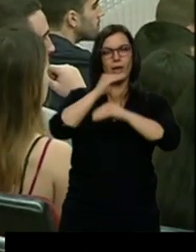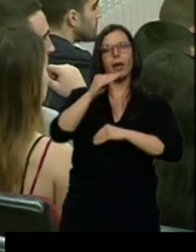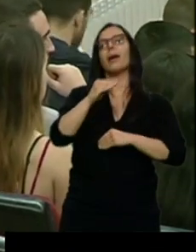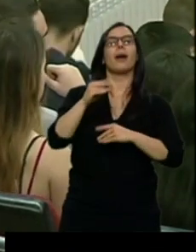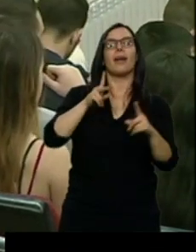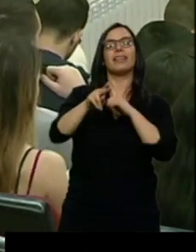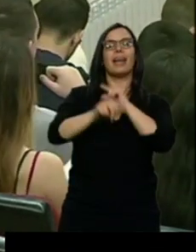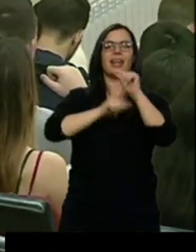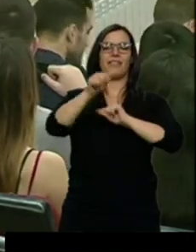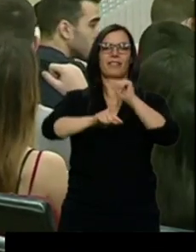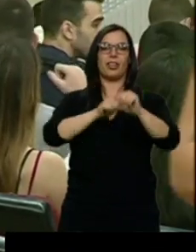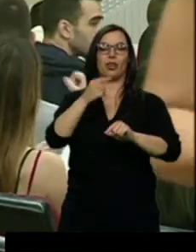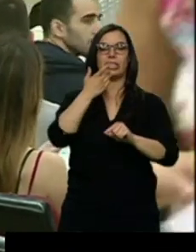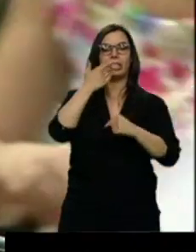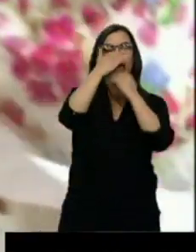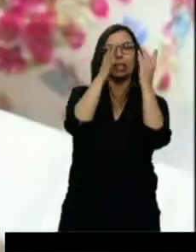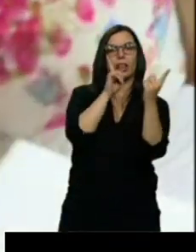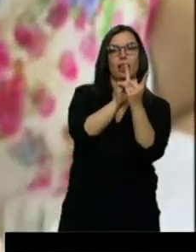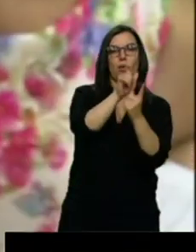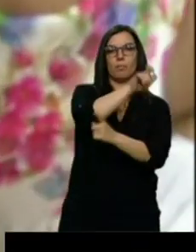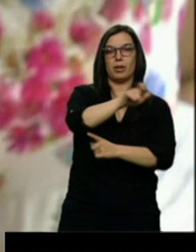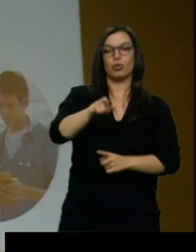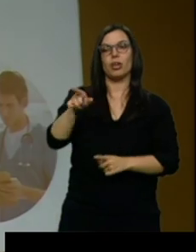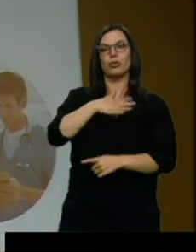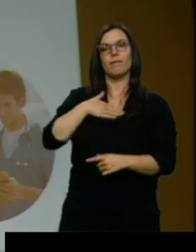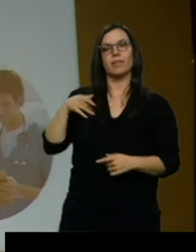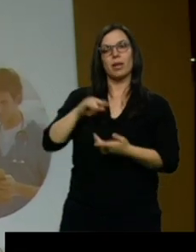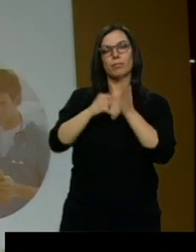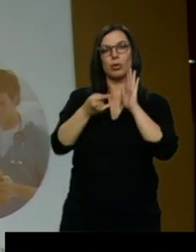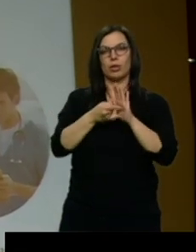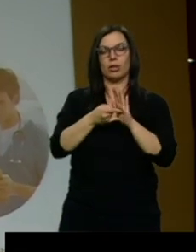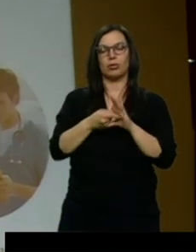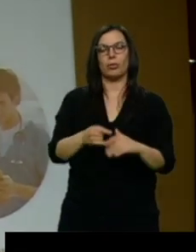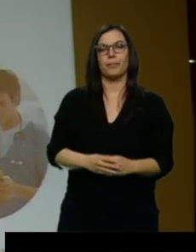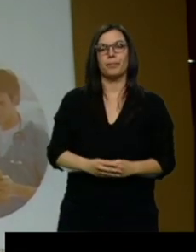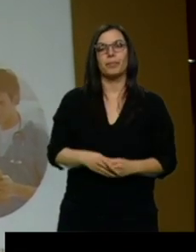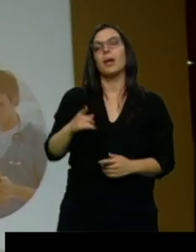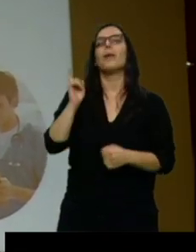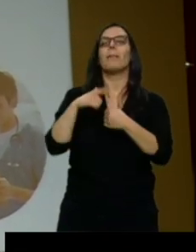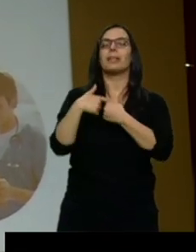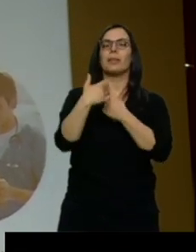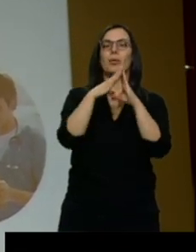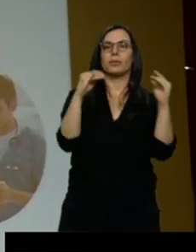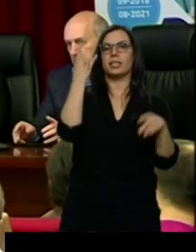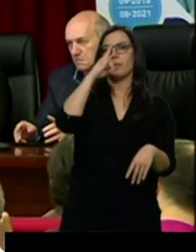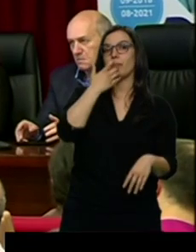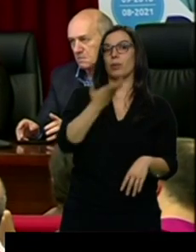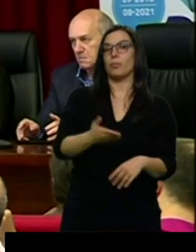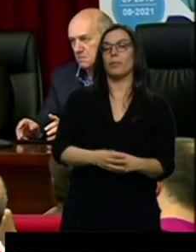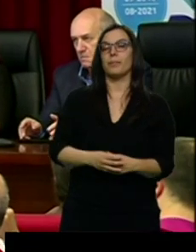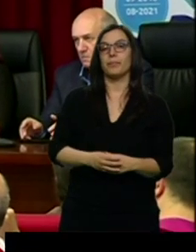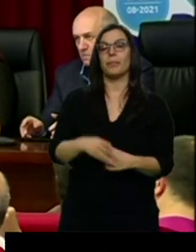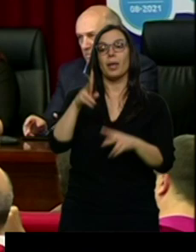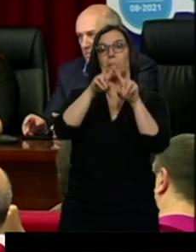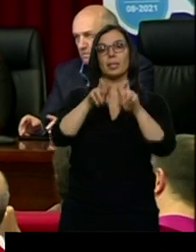atención al paciente. Eso es precisamente lo que pretende el proyecto InovSafeCare, en el que participa la Universidad de Salamanca, una investigación que intenta evitar